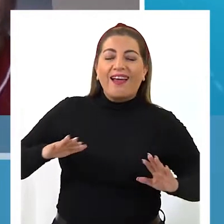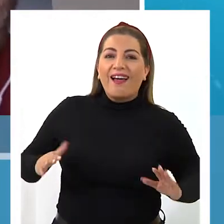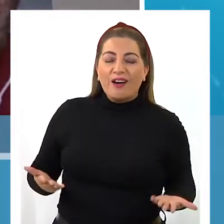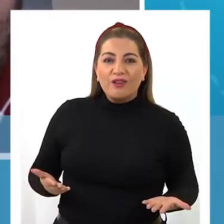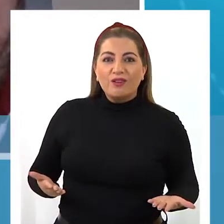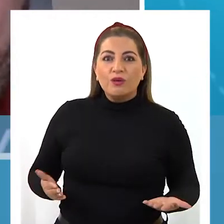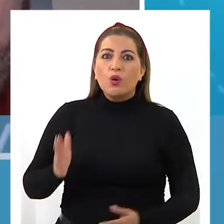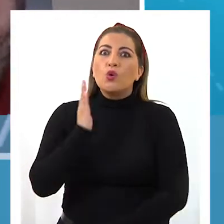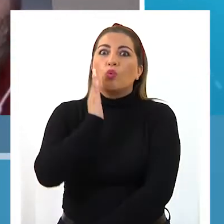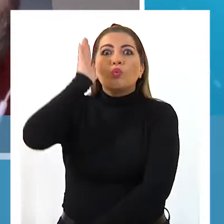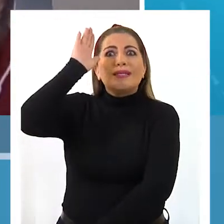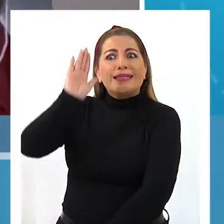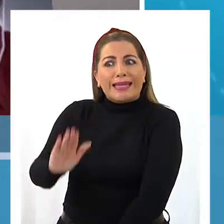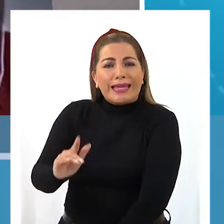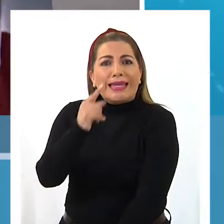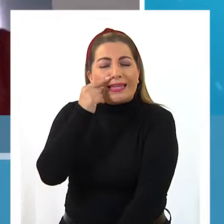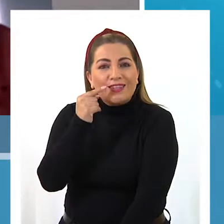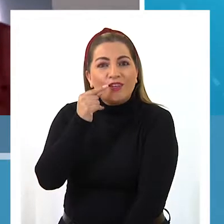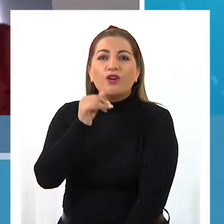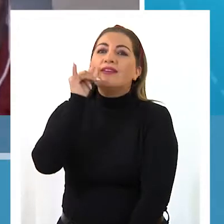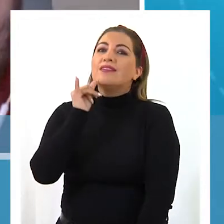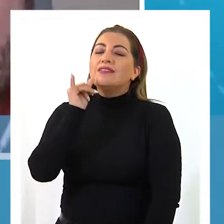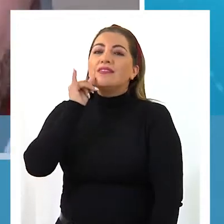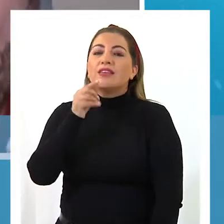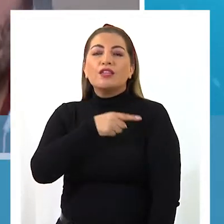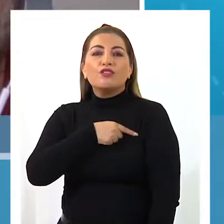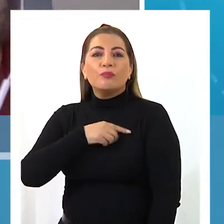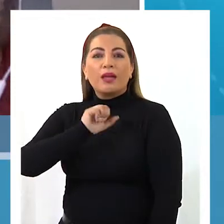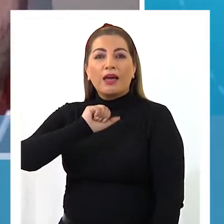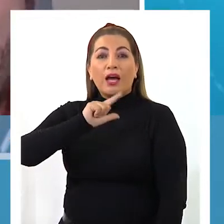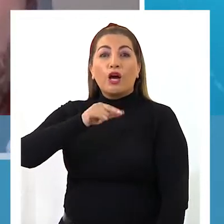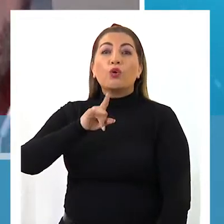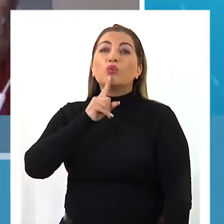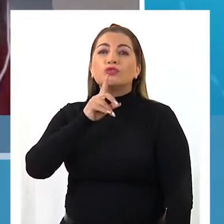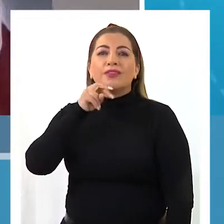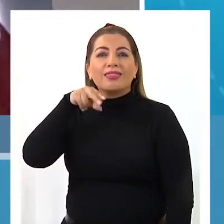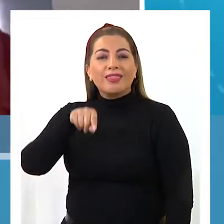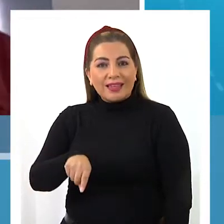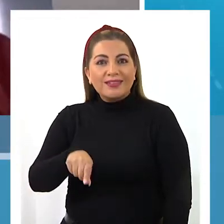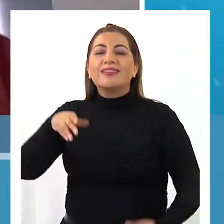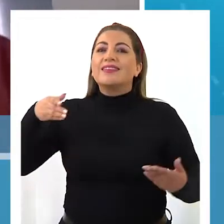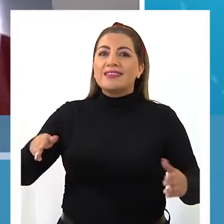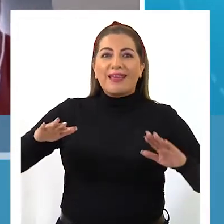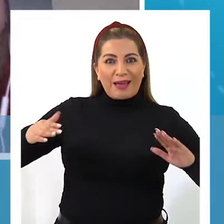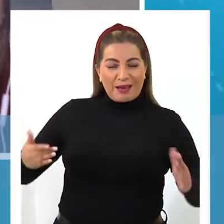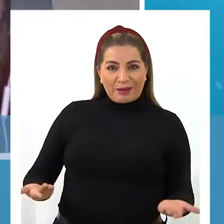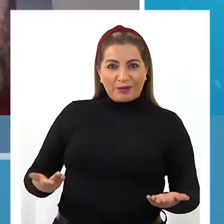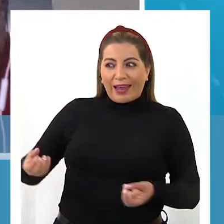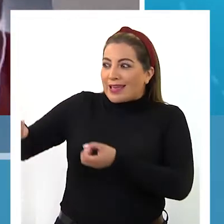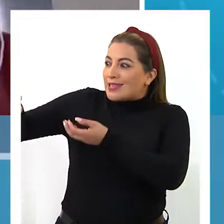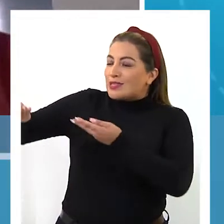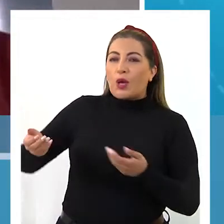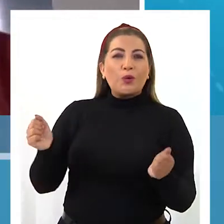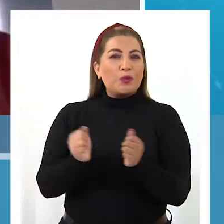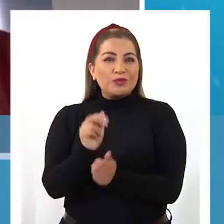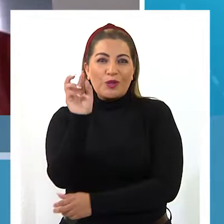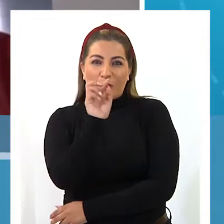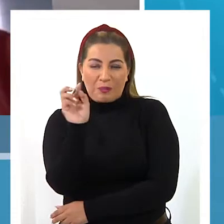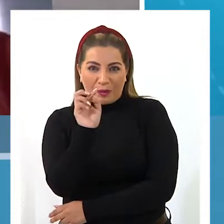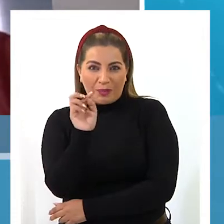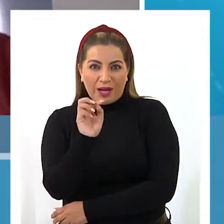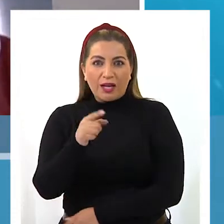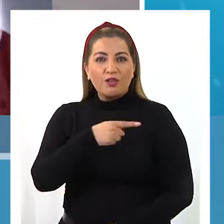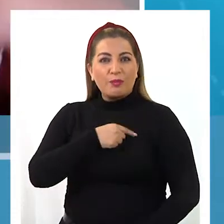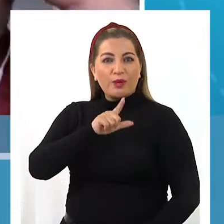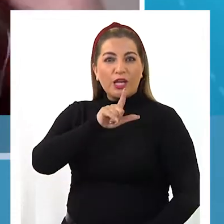momento. Es un niño iquiqueño. Él se llama Agustín Saavedra y en esta ocasión lo tenemos junto a su padre Luis